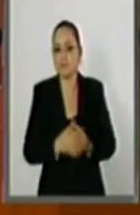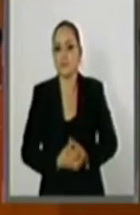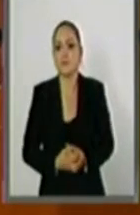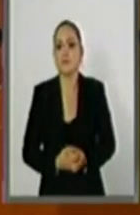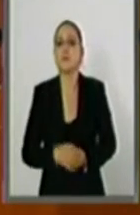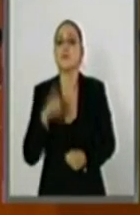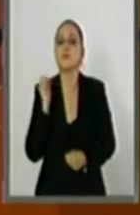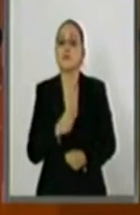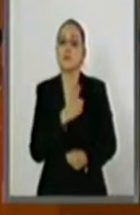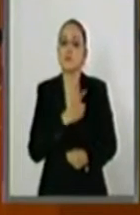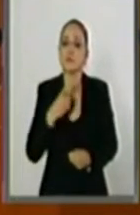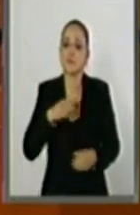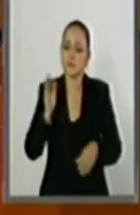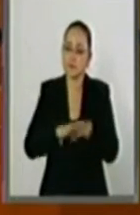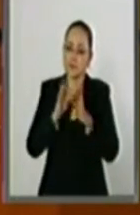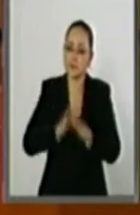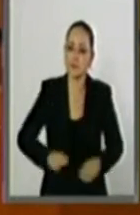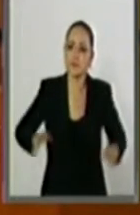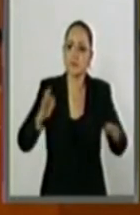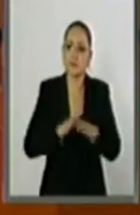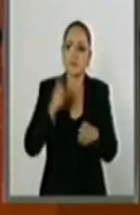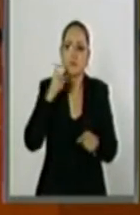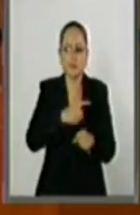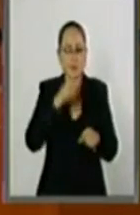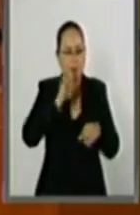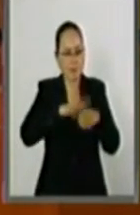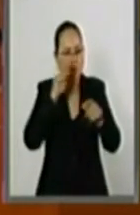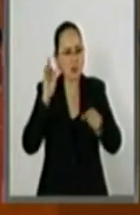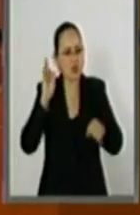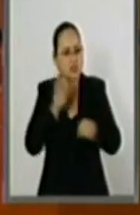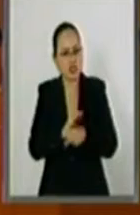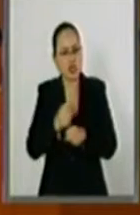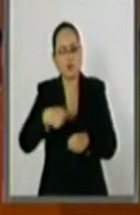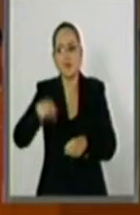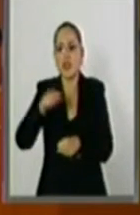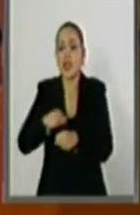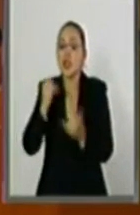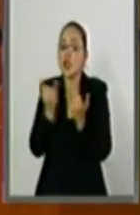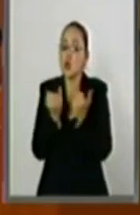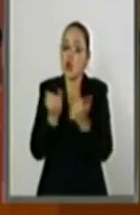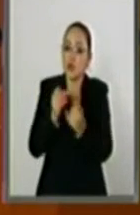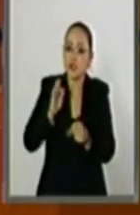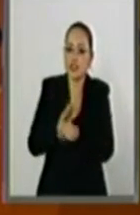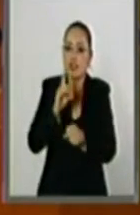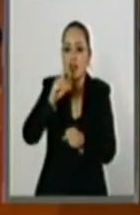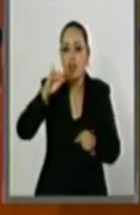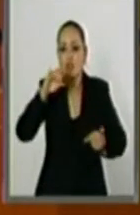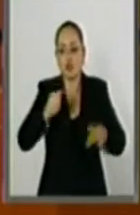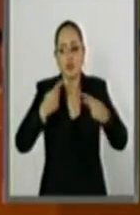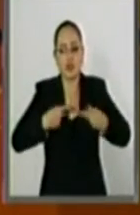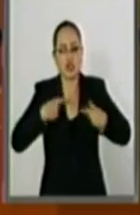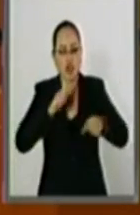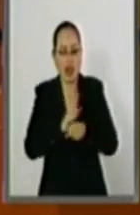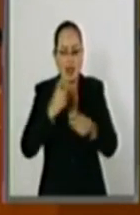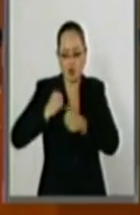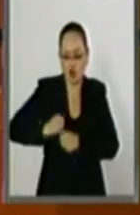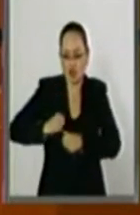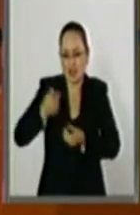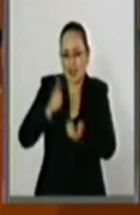Garantizar la observancia de los principios de protección, proteger los datos personales en posesión de cualquier autoridad,